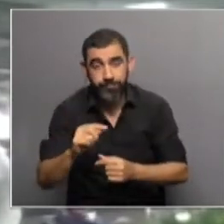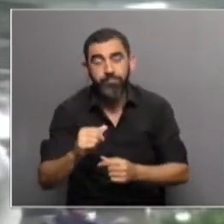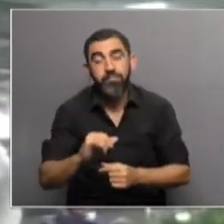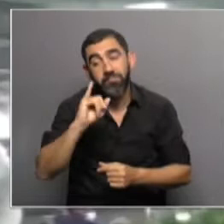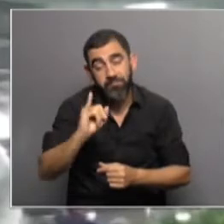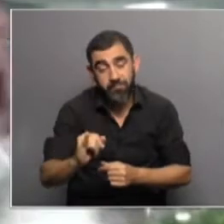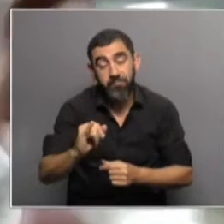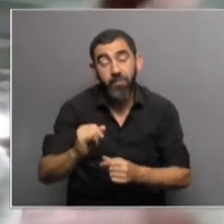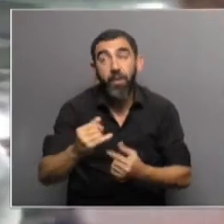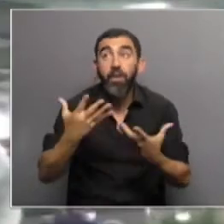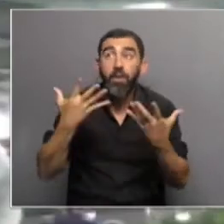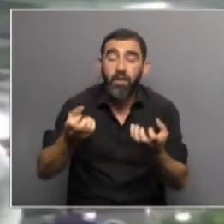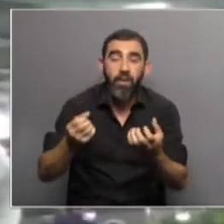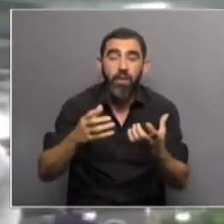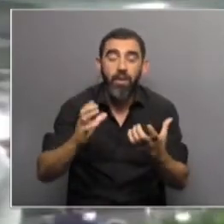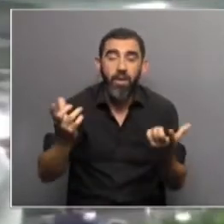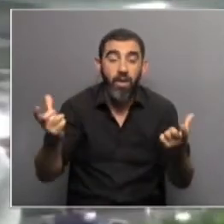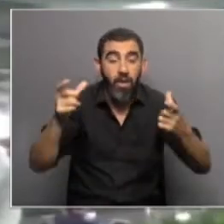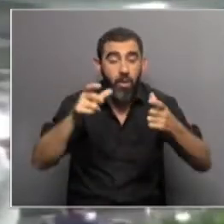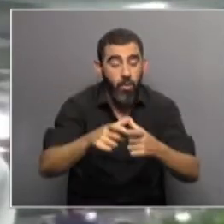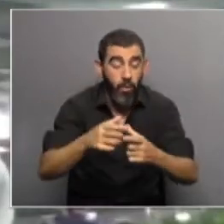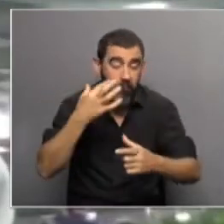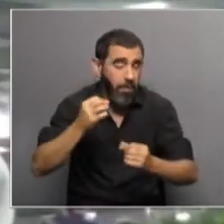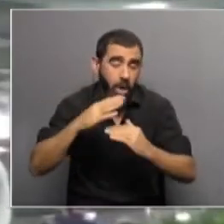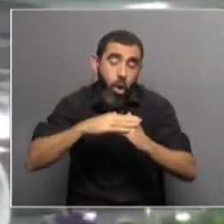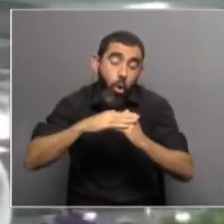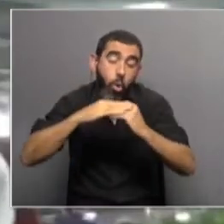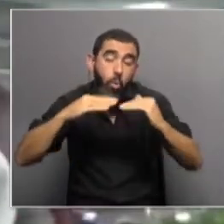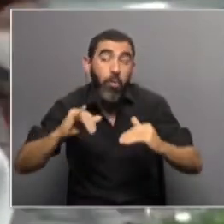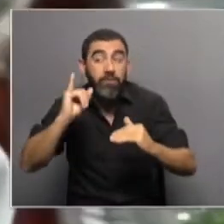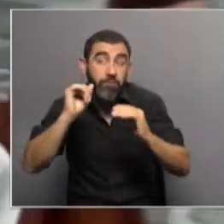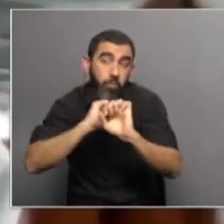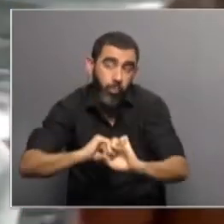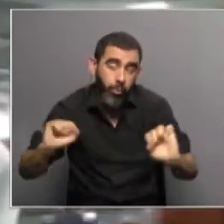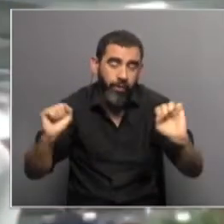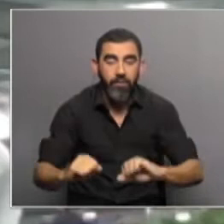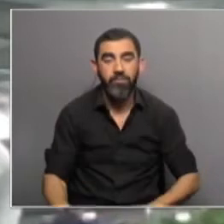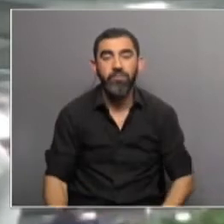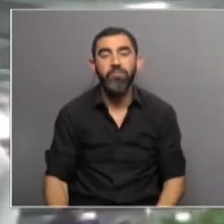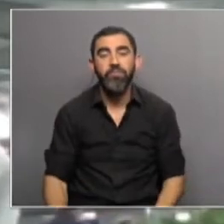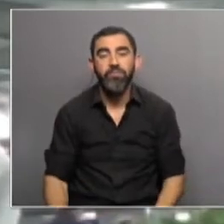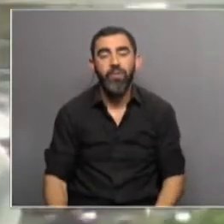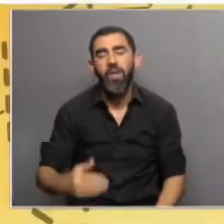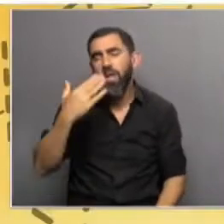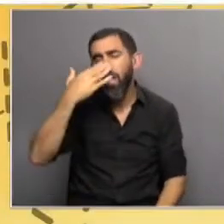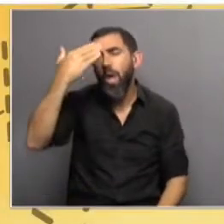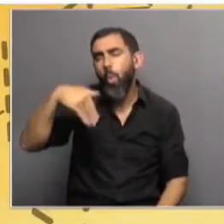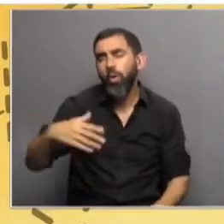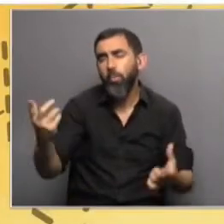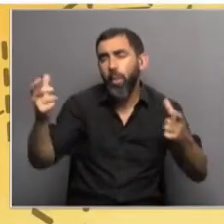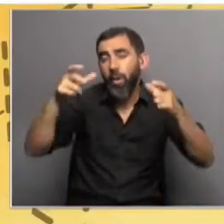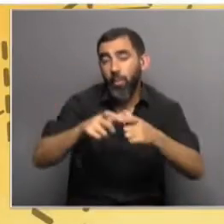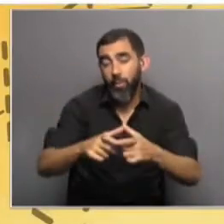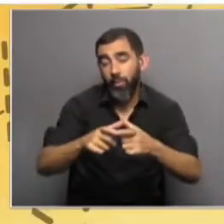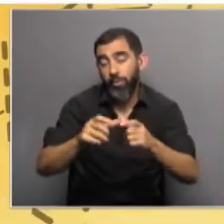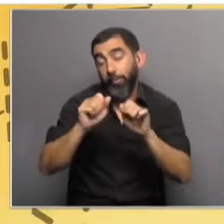espíritu es que sea una COP lo más normal posible. Había en la última COP, que gracias a